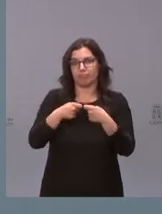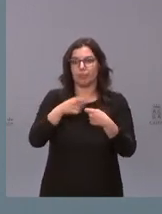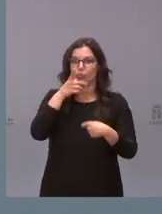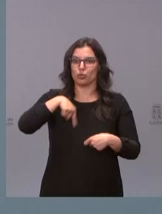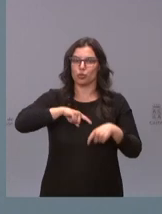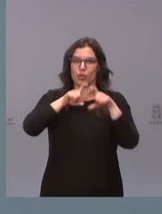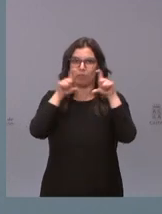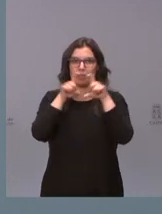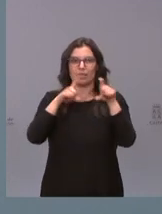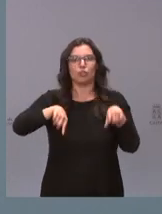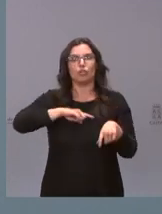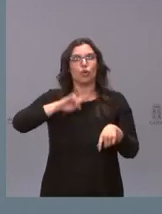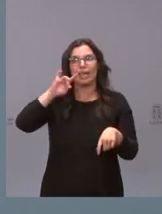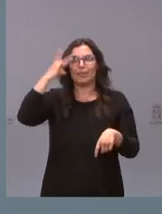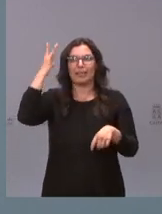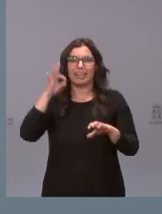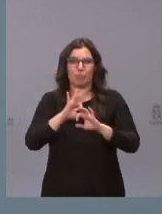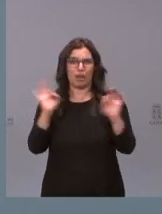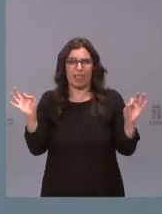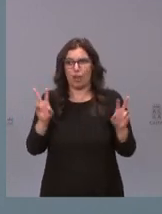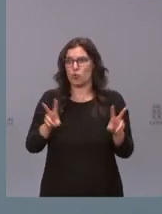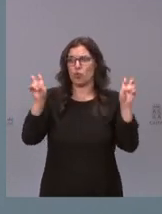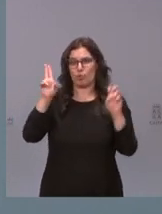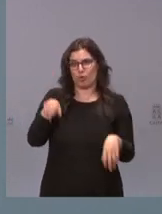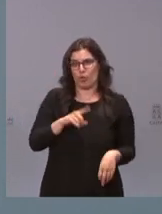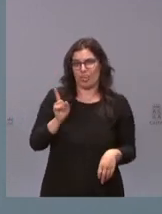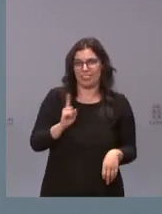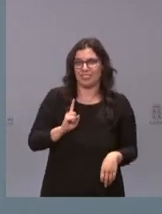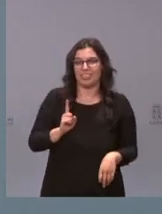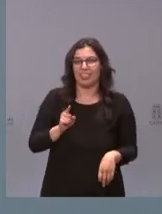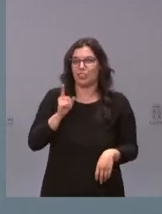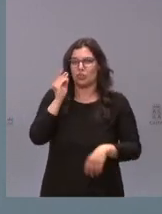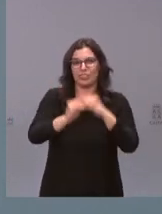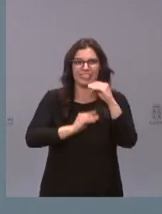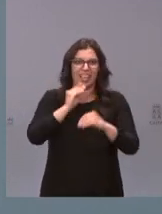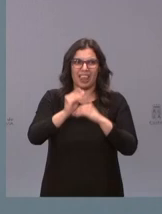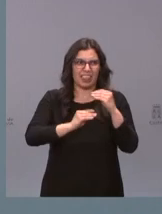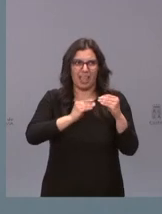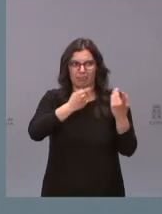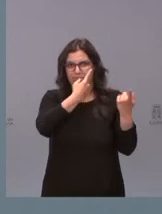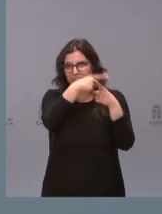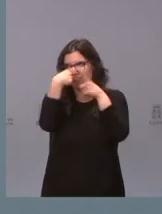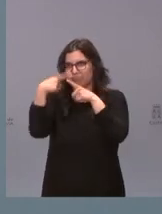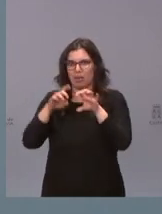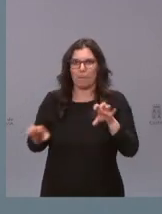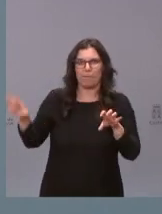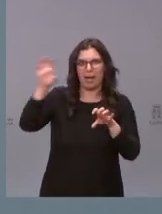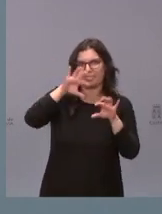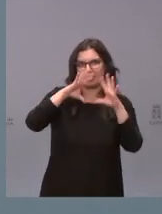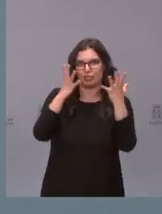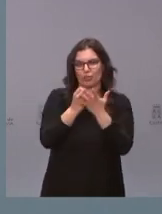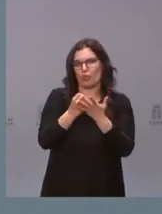no estamos inventando absolutamente nada esto es lo que se hace en todos los países donde